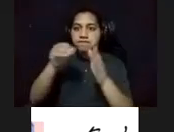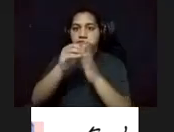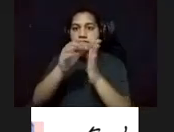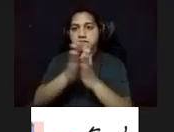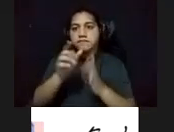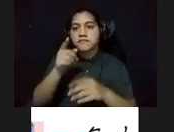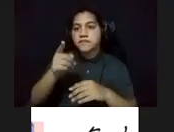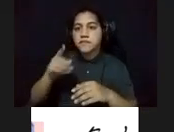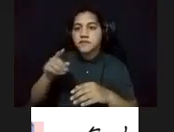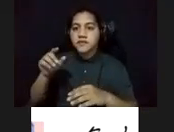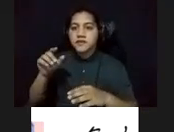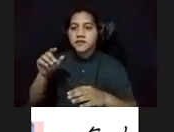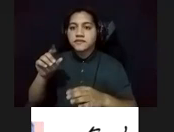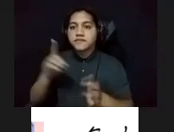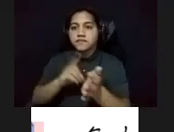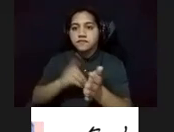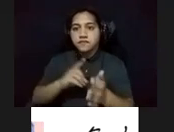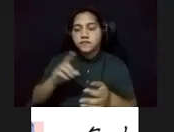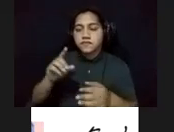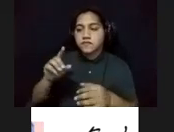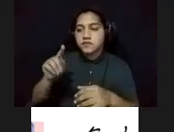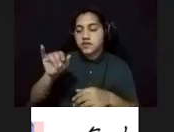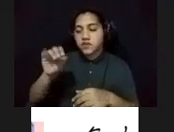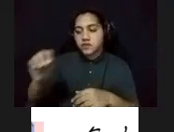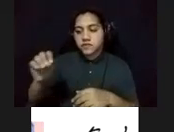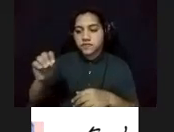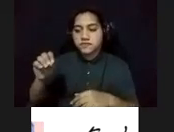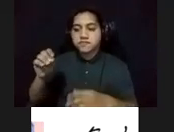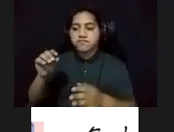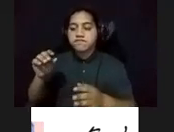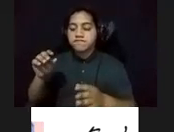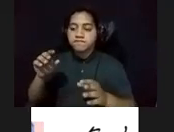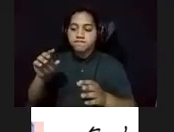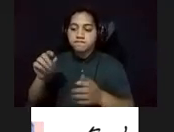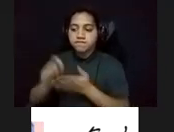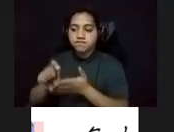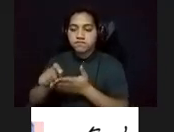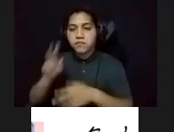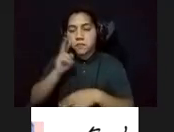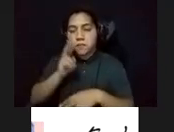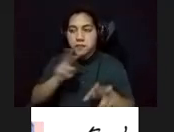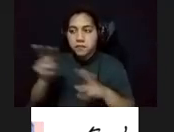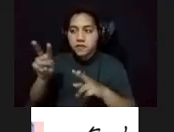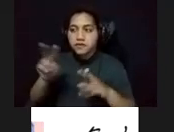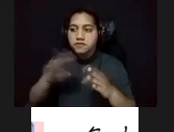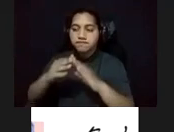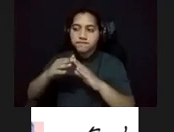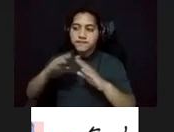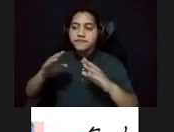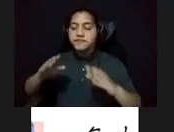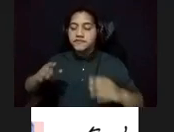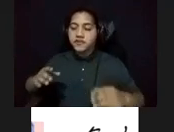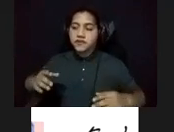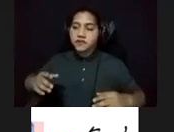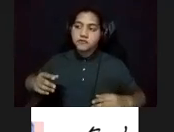Citamos a la doctora Tío. Abro la cita. Mira la ciudad como ser vivo, de luz,